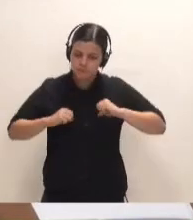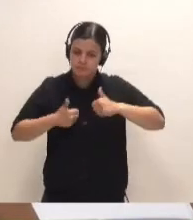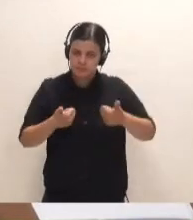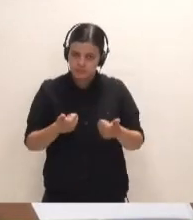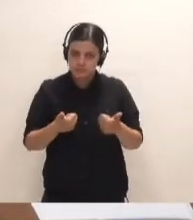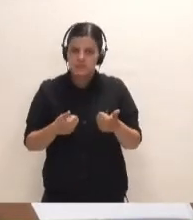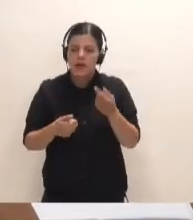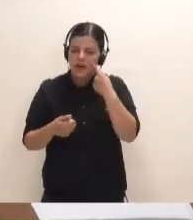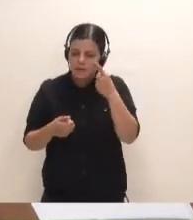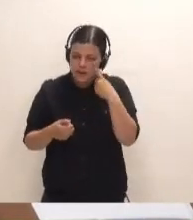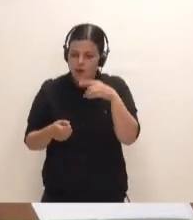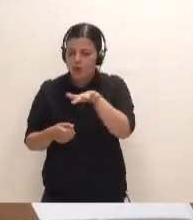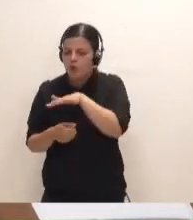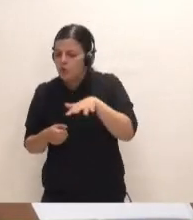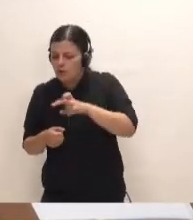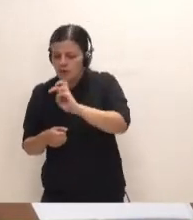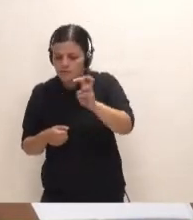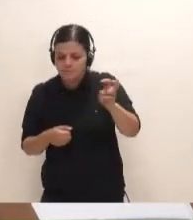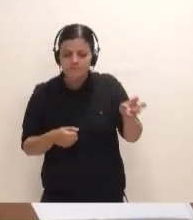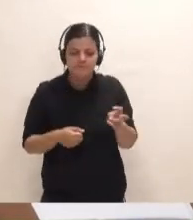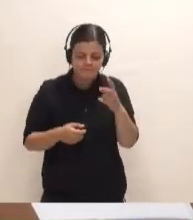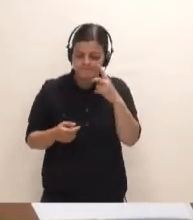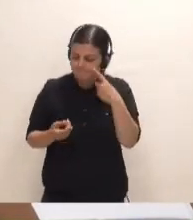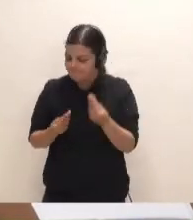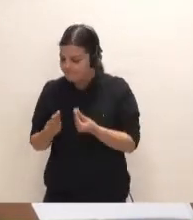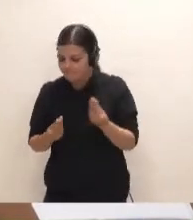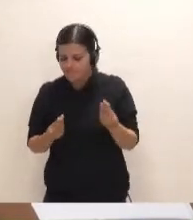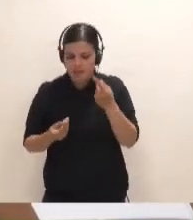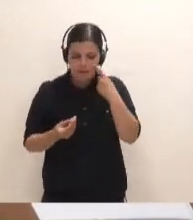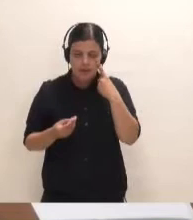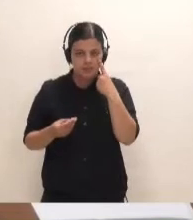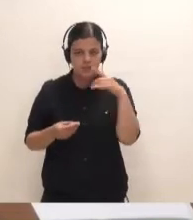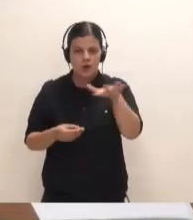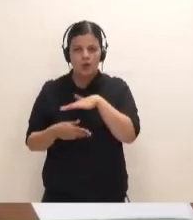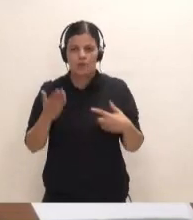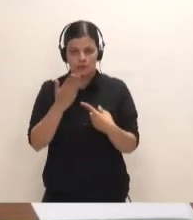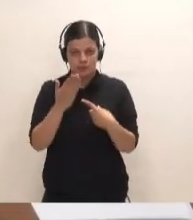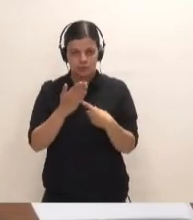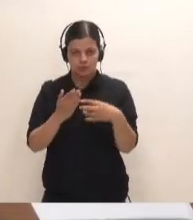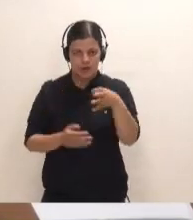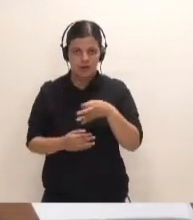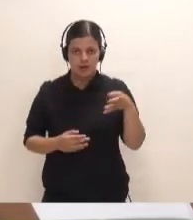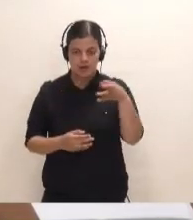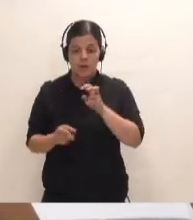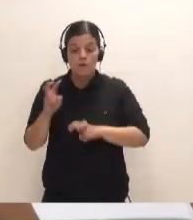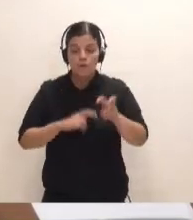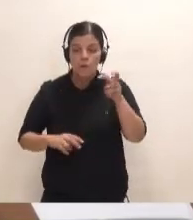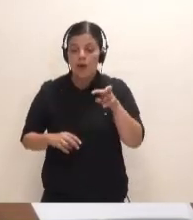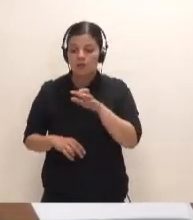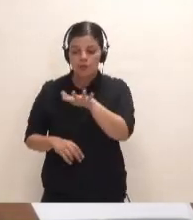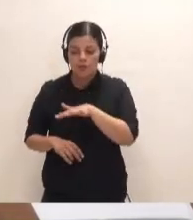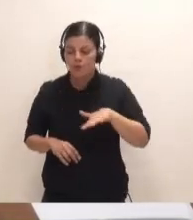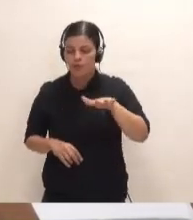estudiaron distintas posibles ubicaciones en todo el sur de la isla buscando el punto fundamentalmente